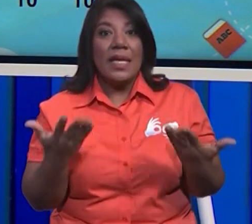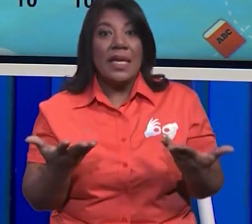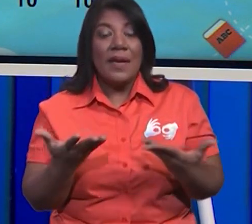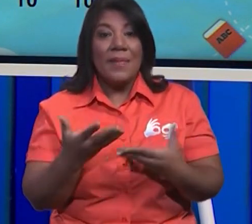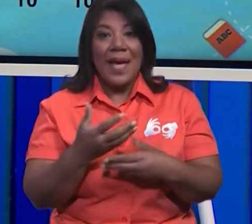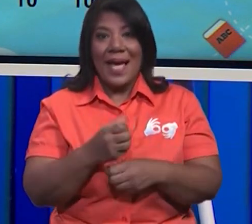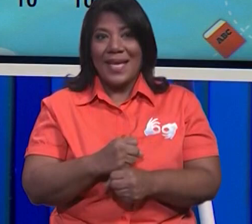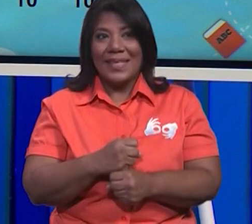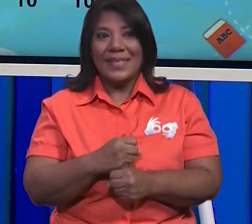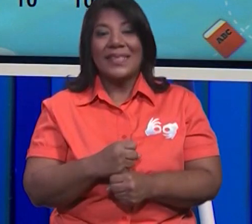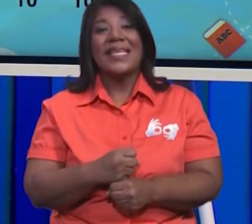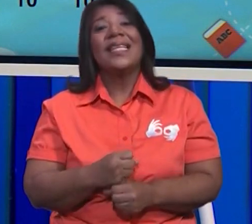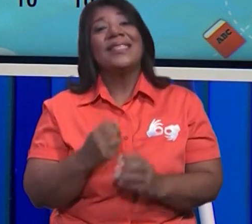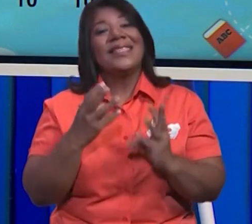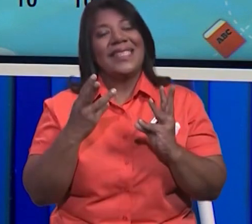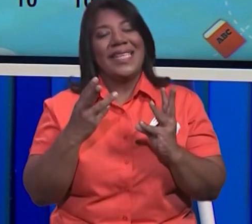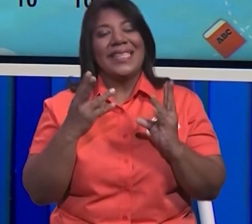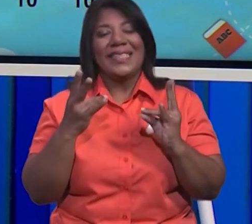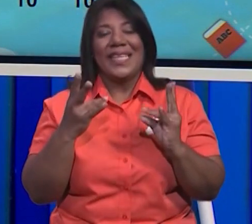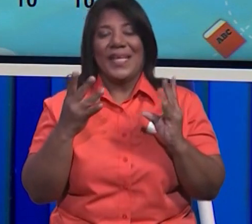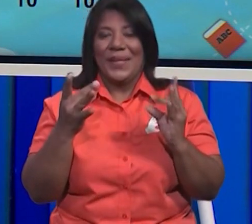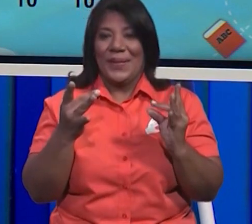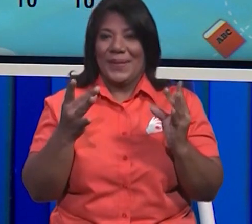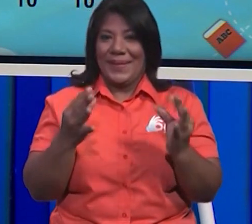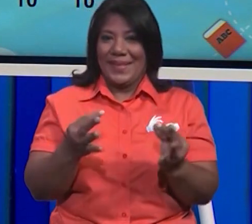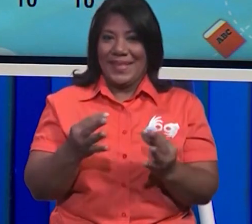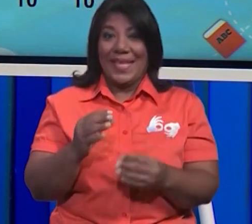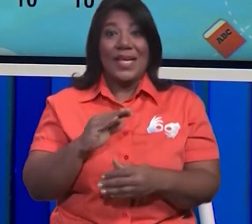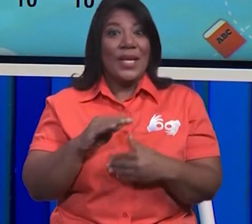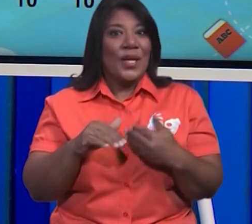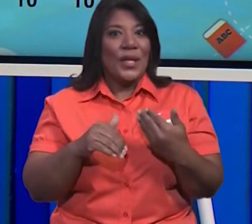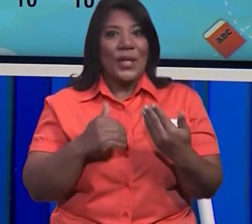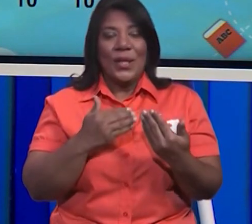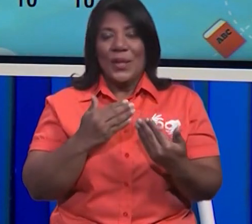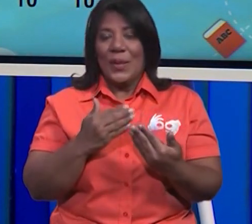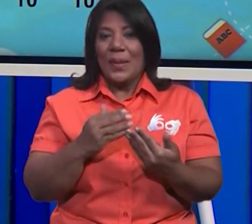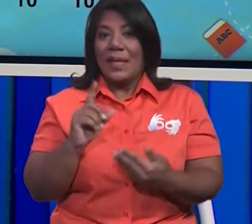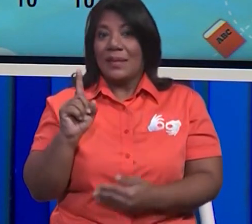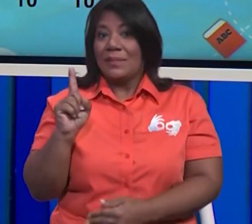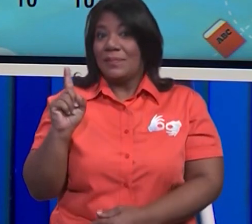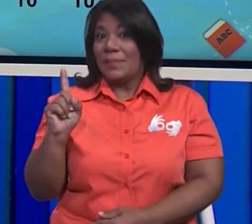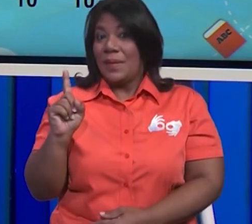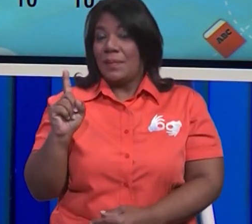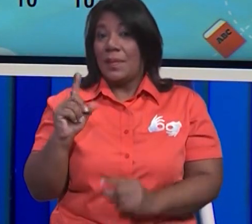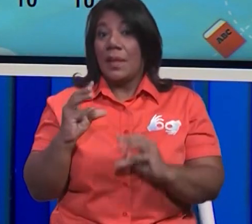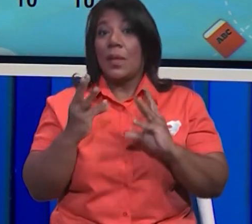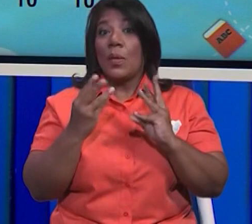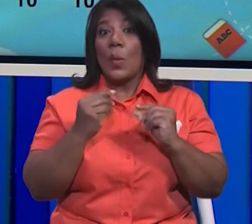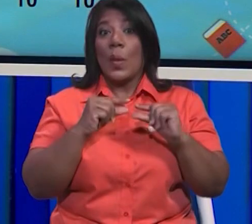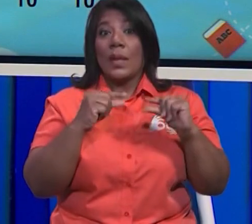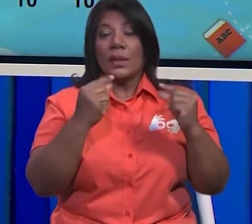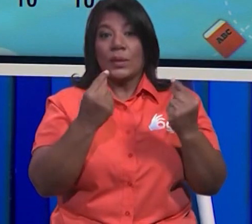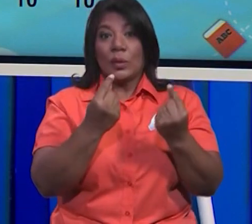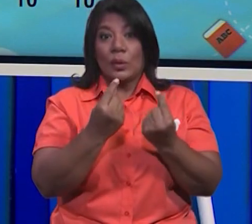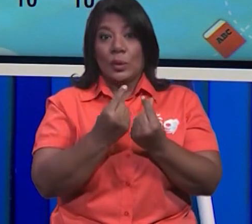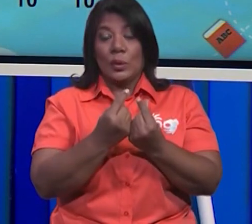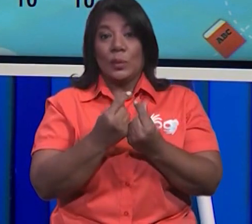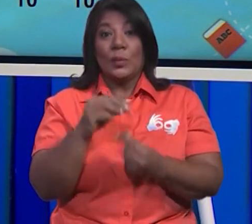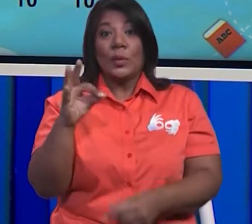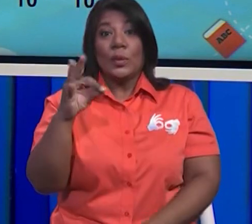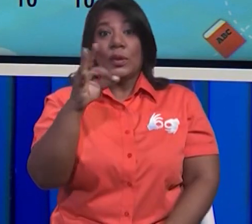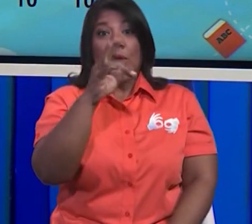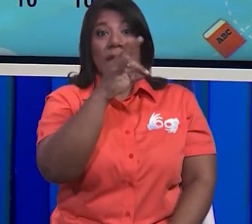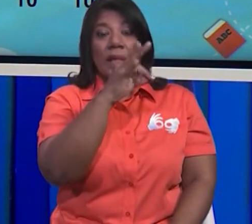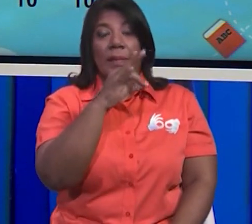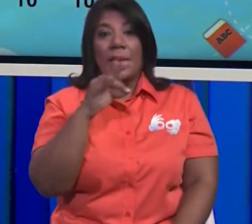saber cuántas hay? Contarlas. Vamos a contarlas todas. Pero primero vamos a ver cuántos grupos de mariposas hay de